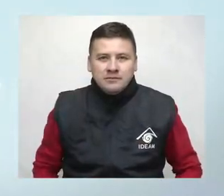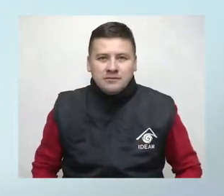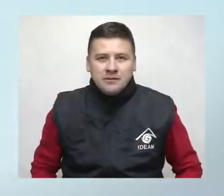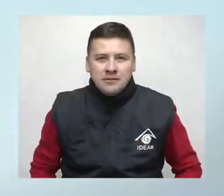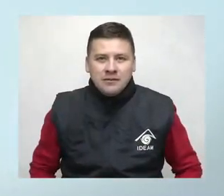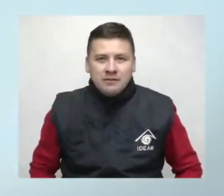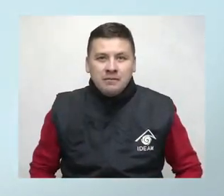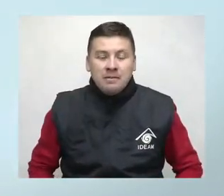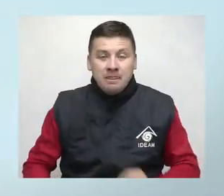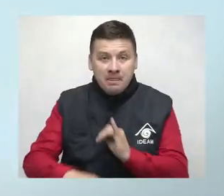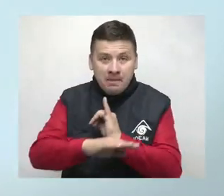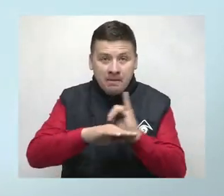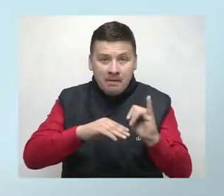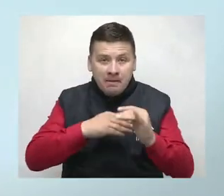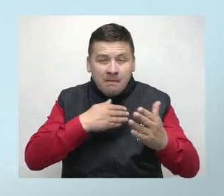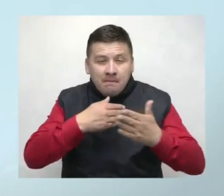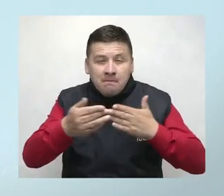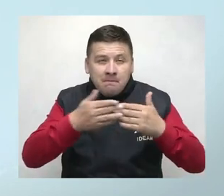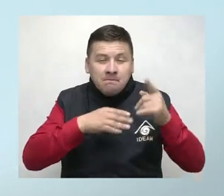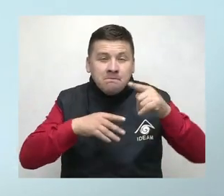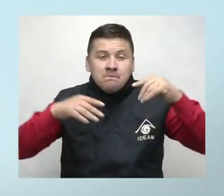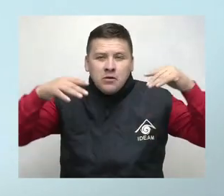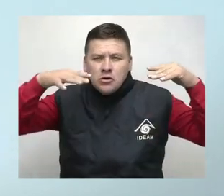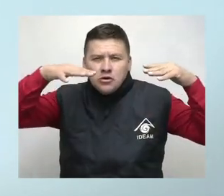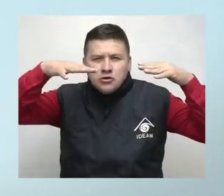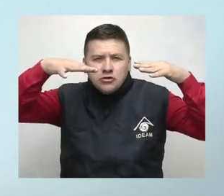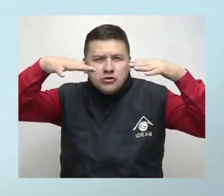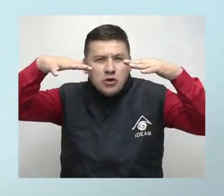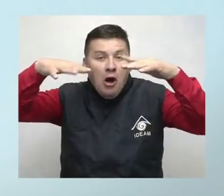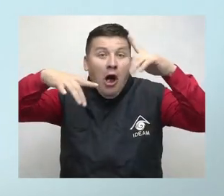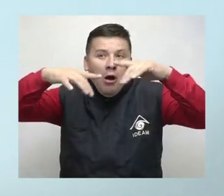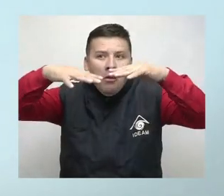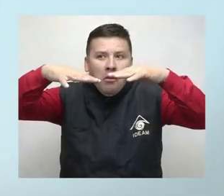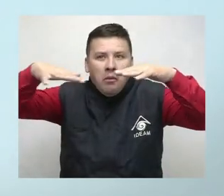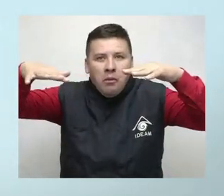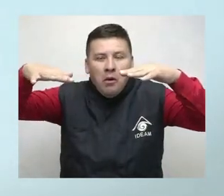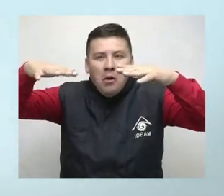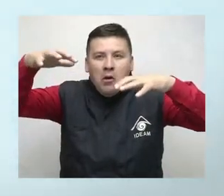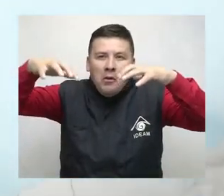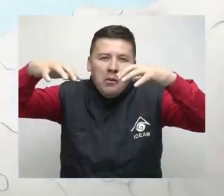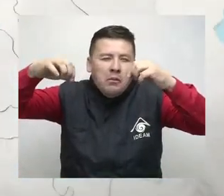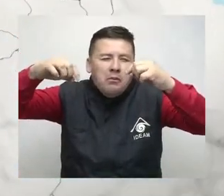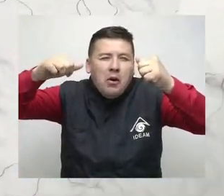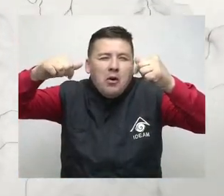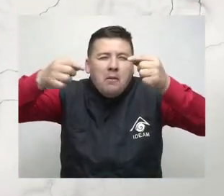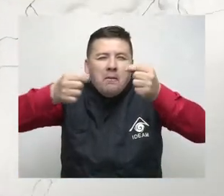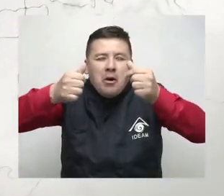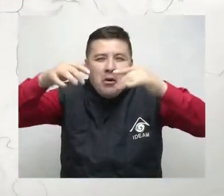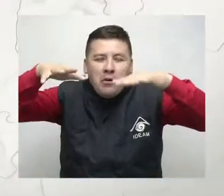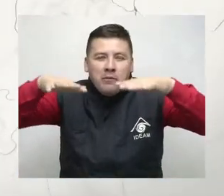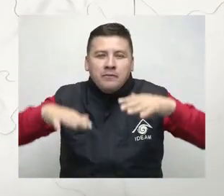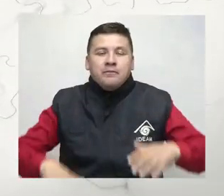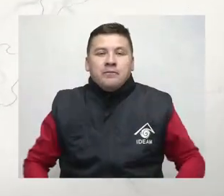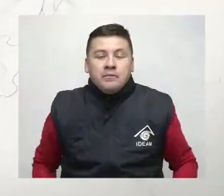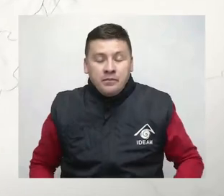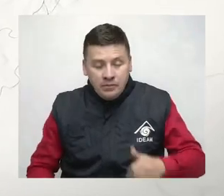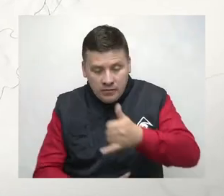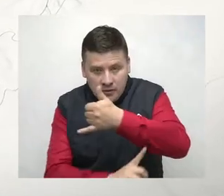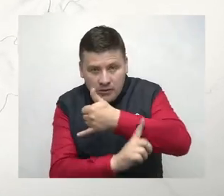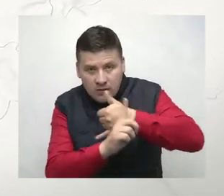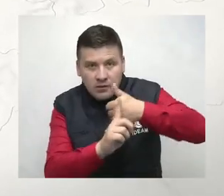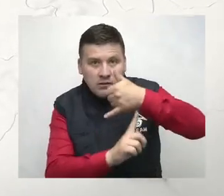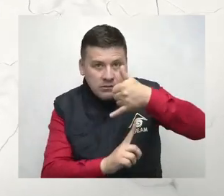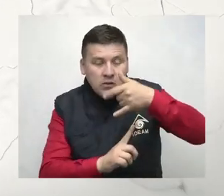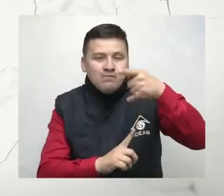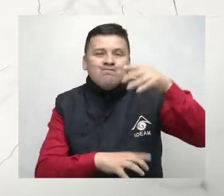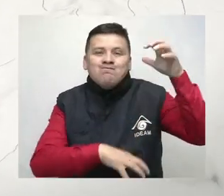Las islas se mantendrán con tiempo seco y soleado sin descartar algunas nubes pasajeras. En el Pacífico tendremos actividad